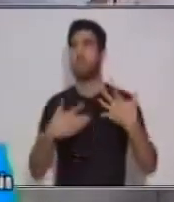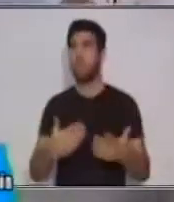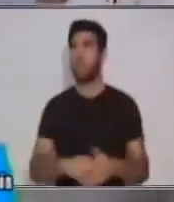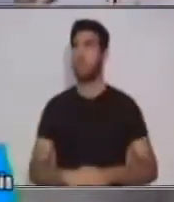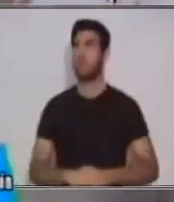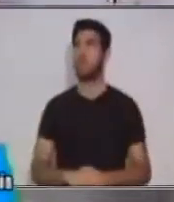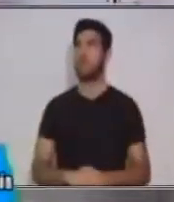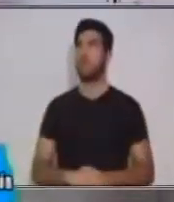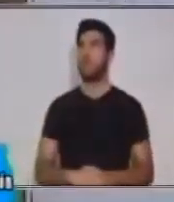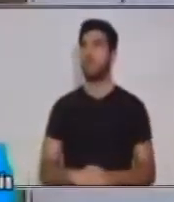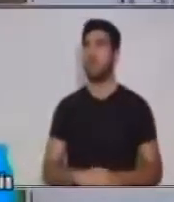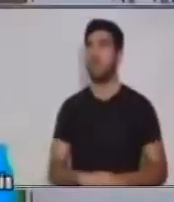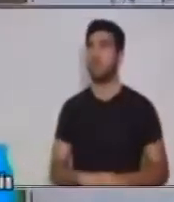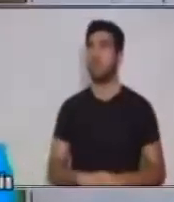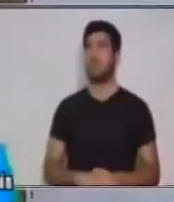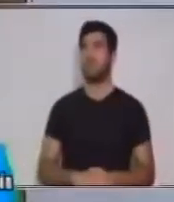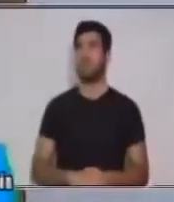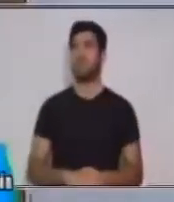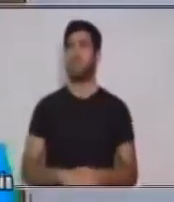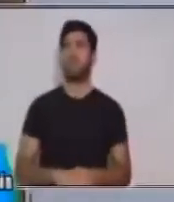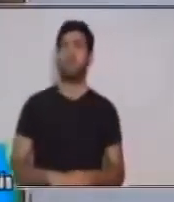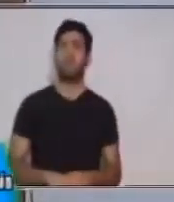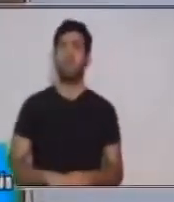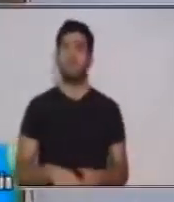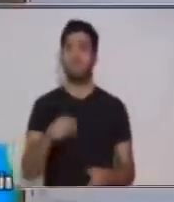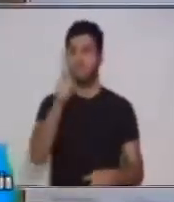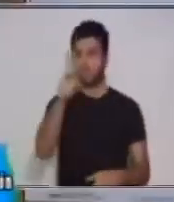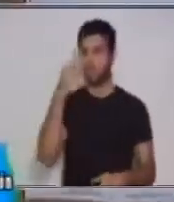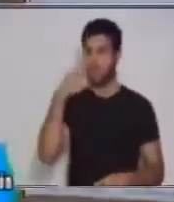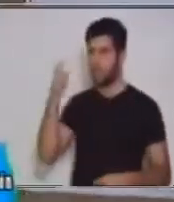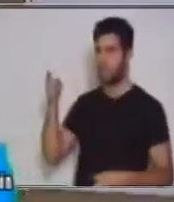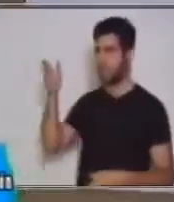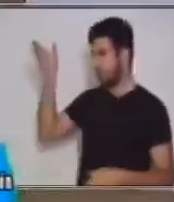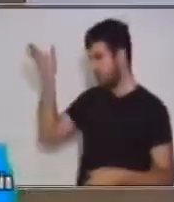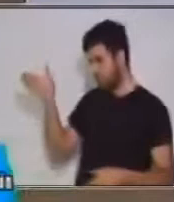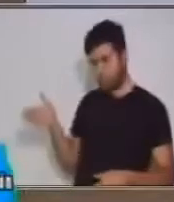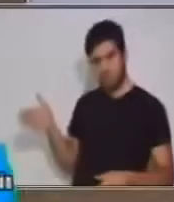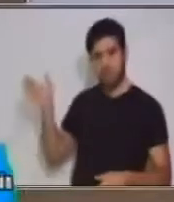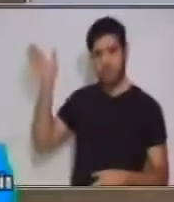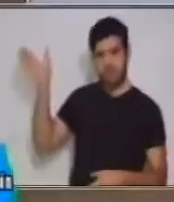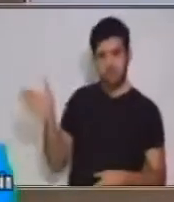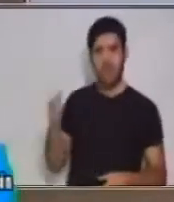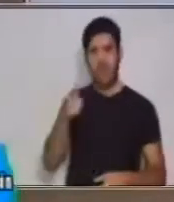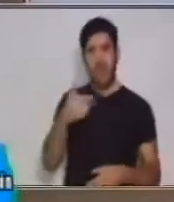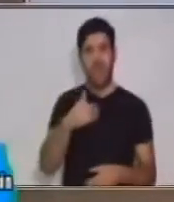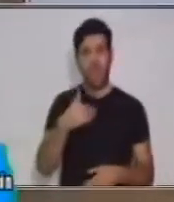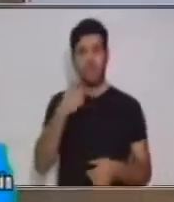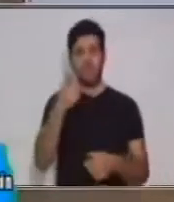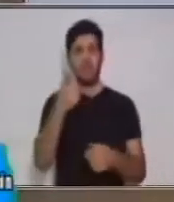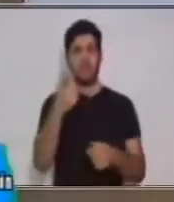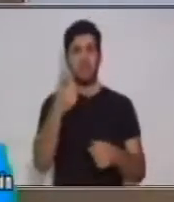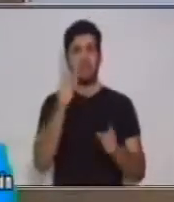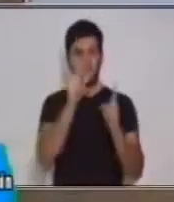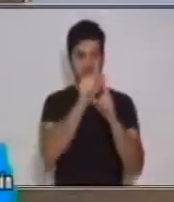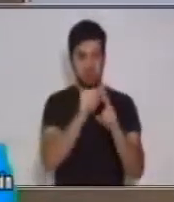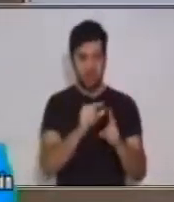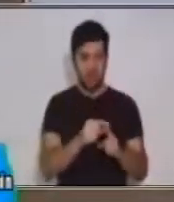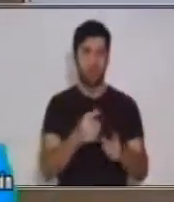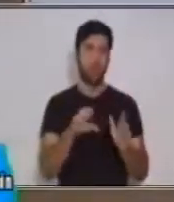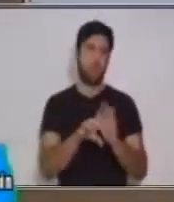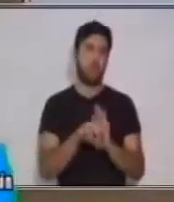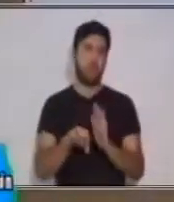incluso tú las puedes utilizar para poder crear tu propia conclusión. Por